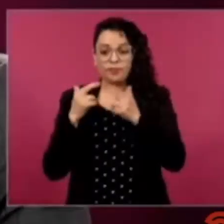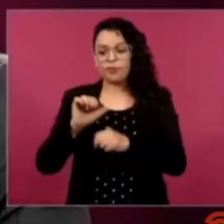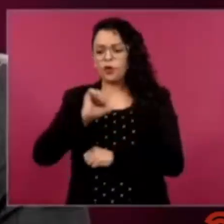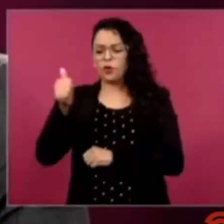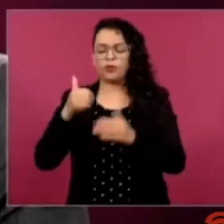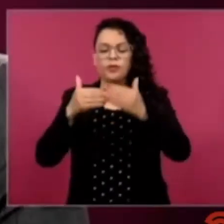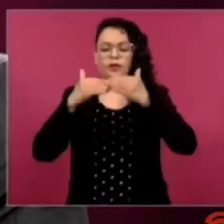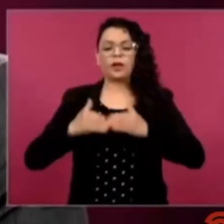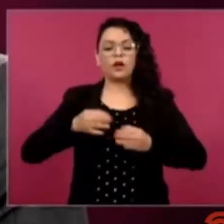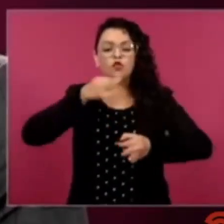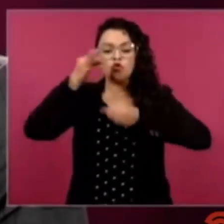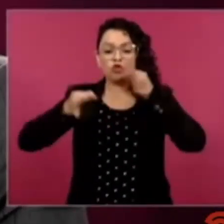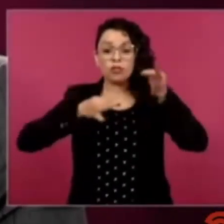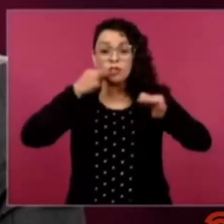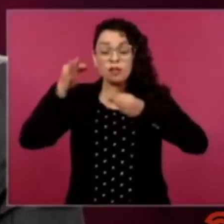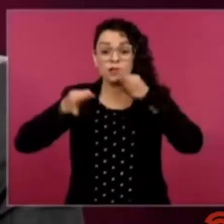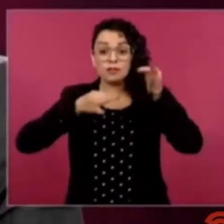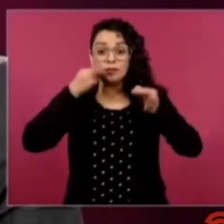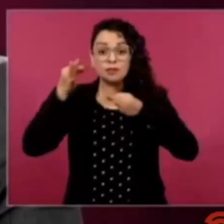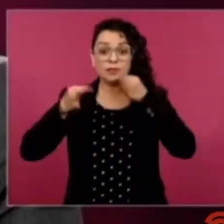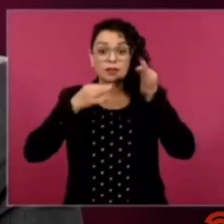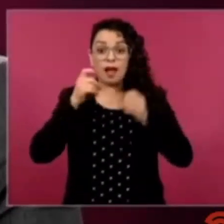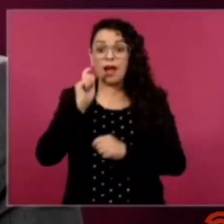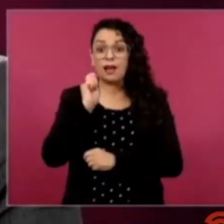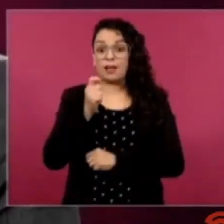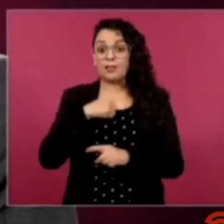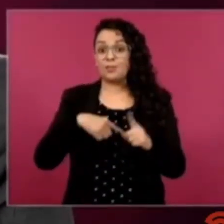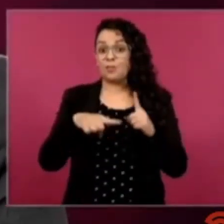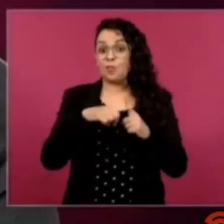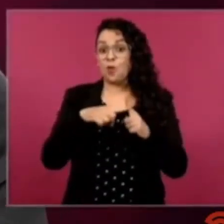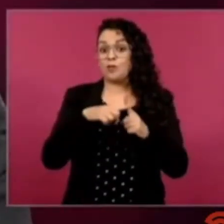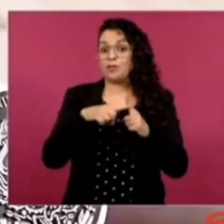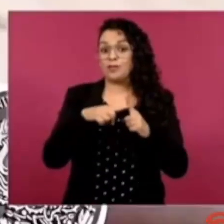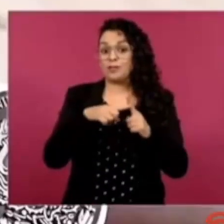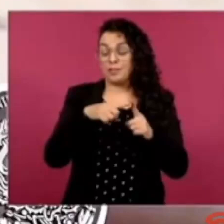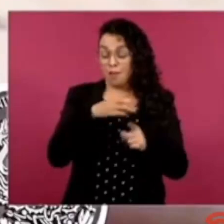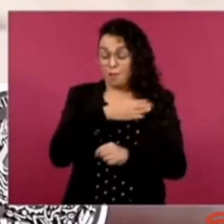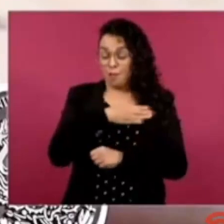Ayer, de manera